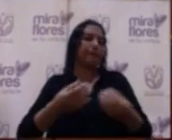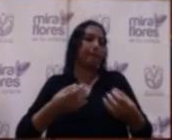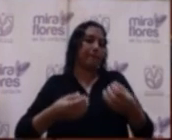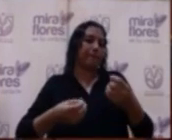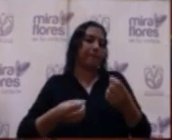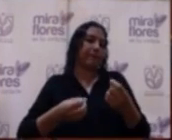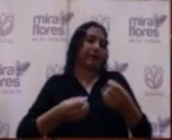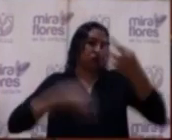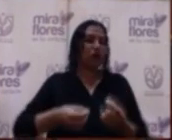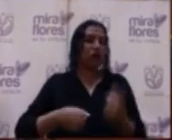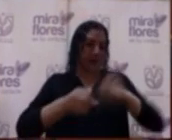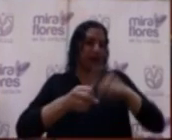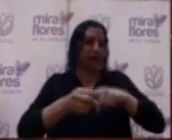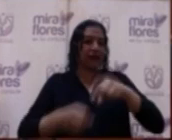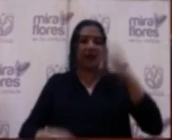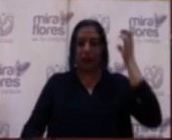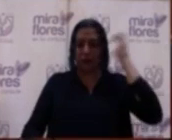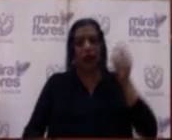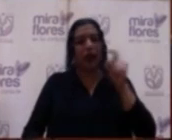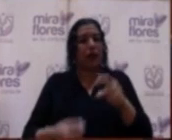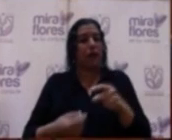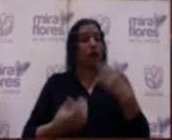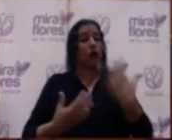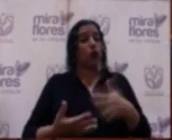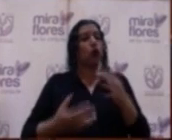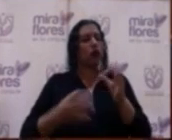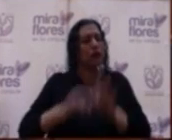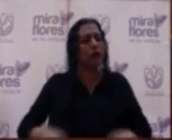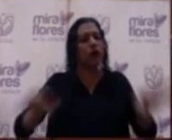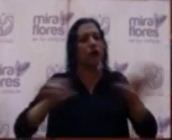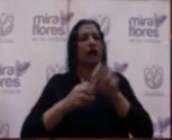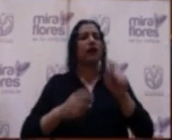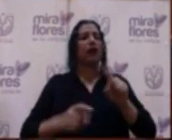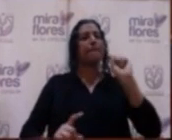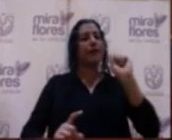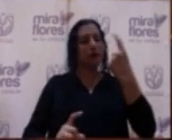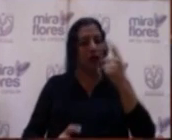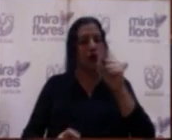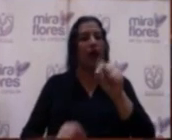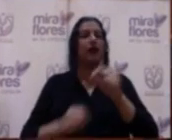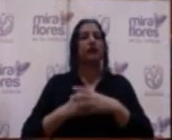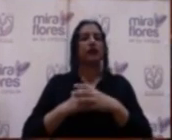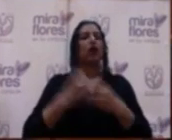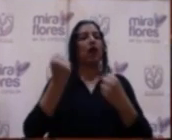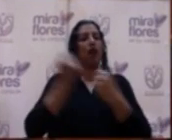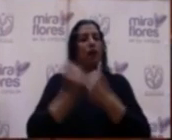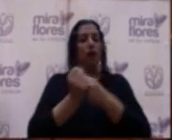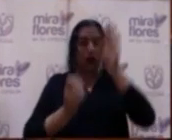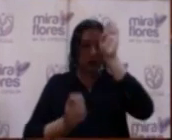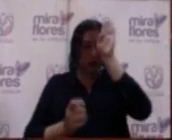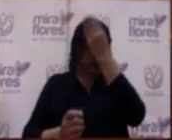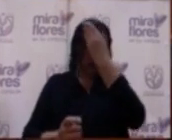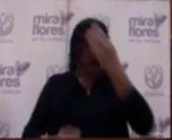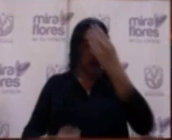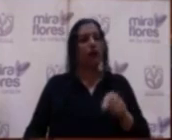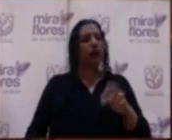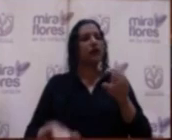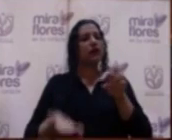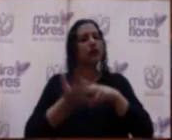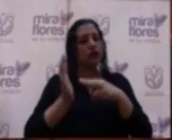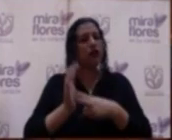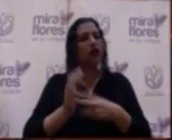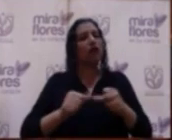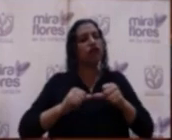muy contenta que el primer punto haya sido este apoyo con esta unidad médica para los bomberos. Porque quiere decir que seguimos